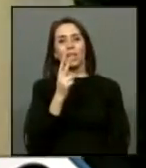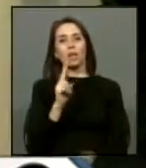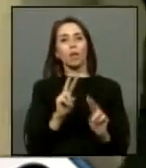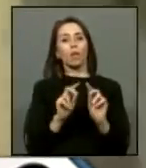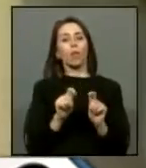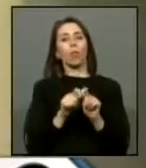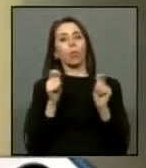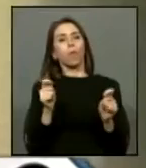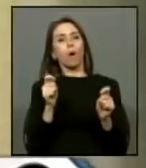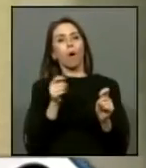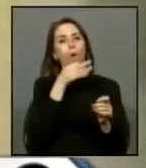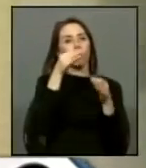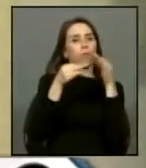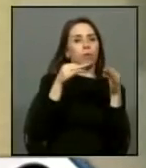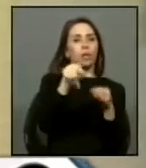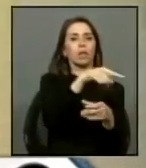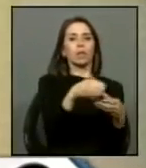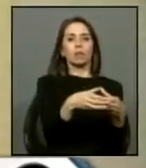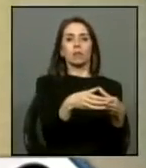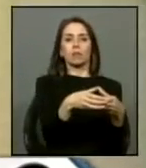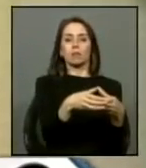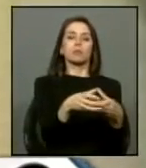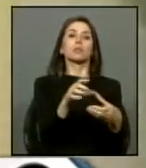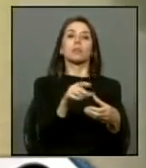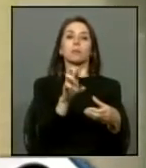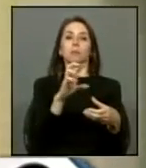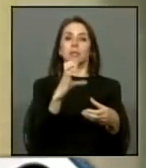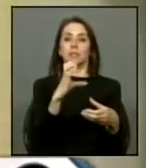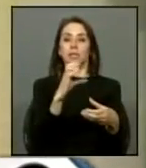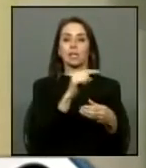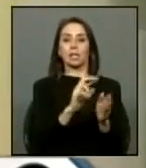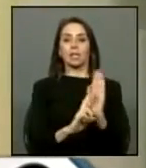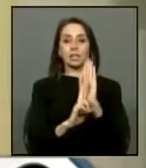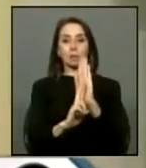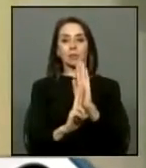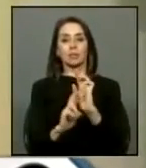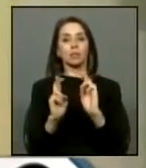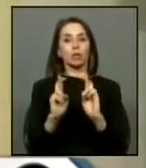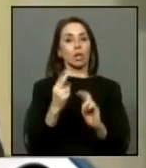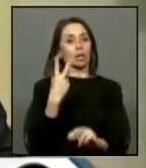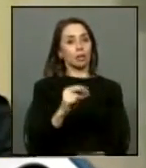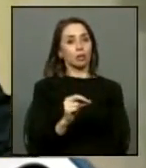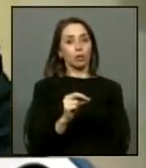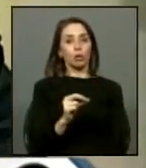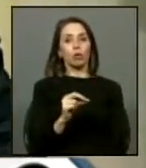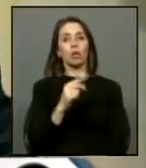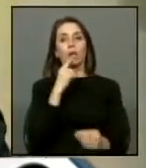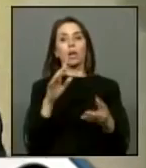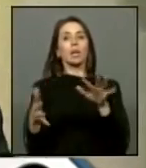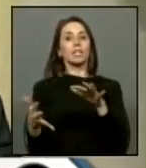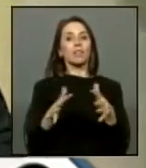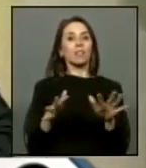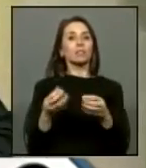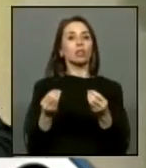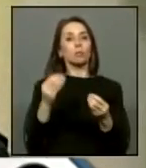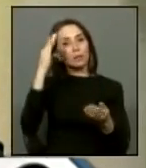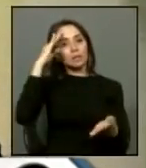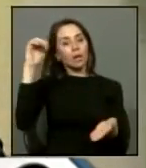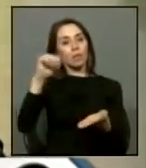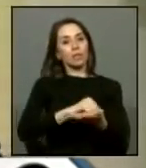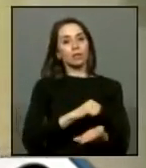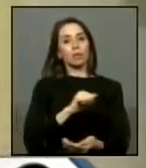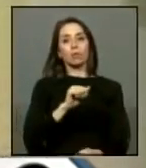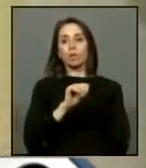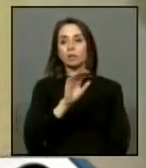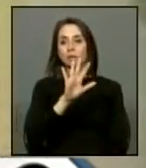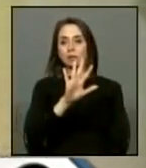estándar de una bancada del Partido Comunista, si es que la represento y espero que no sea así, de relativizar lo que ocurre en una dictadura hace 56